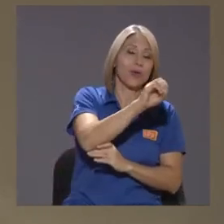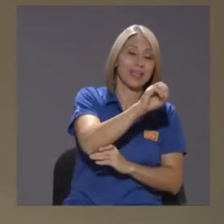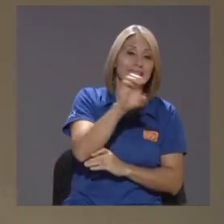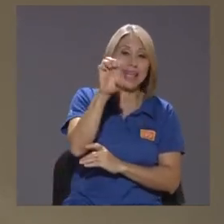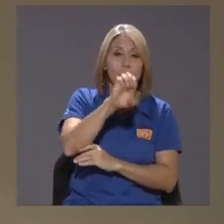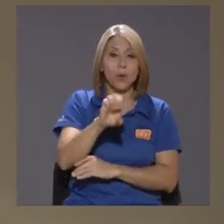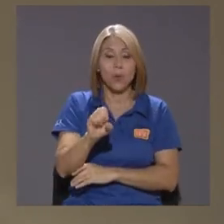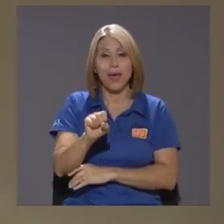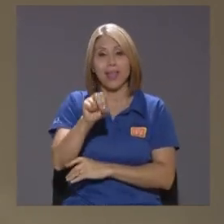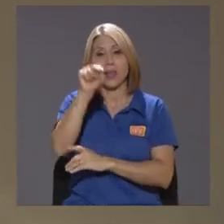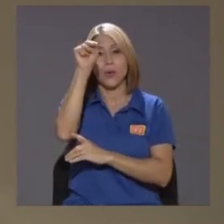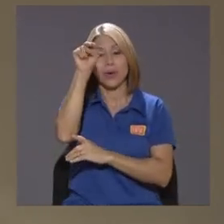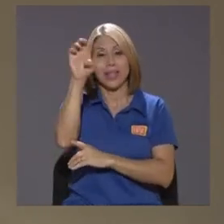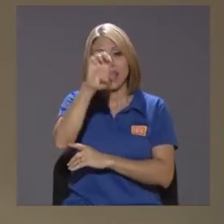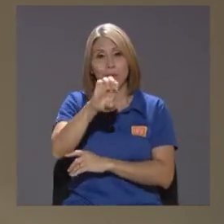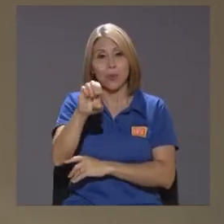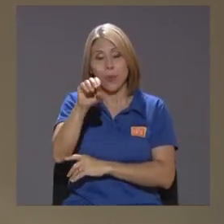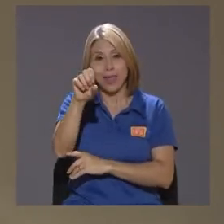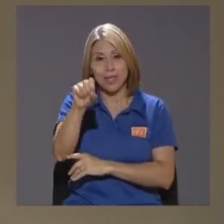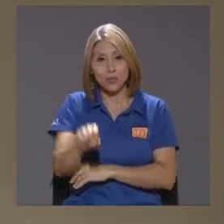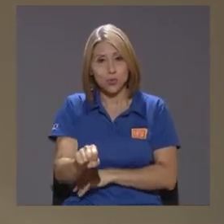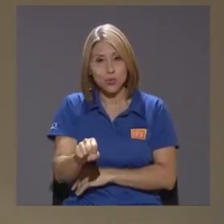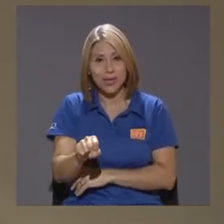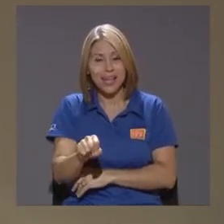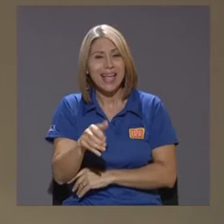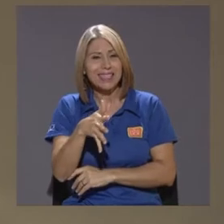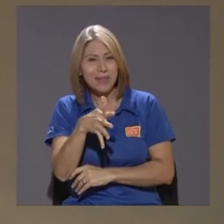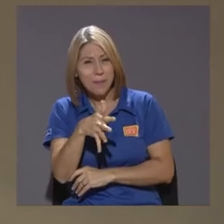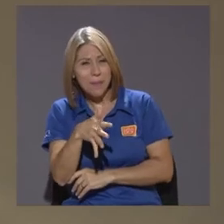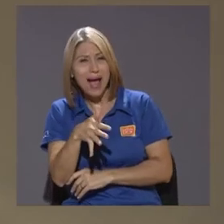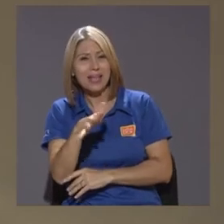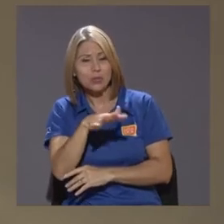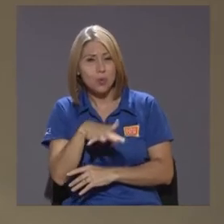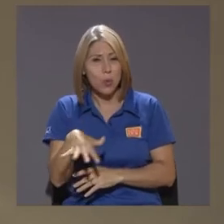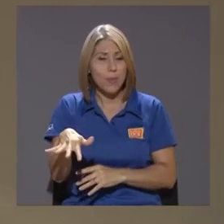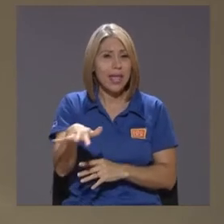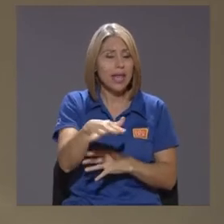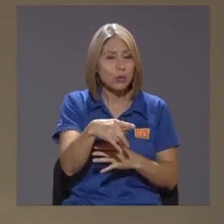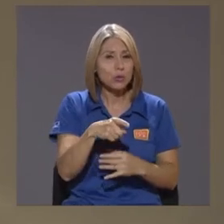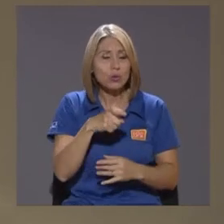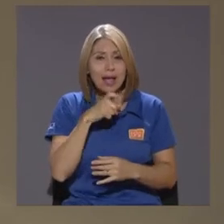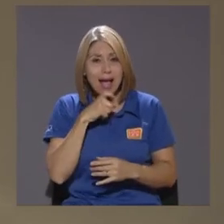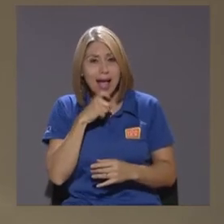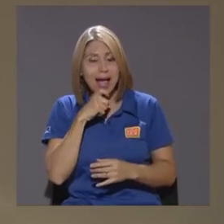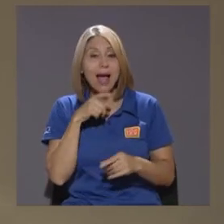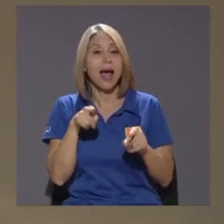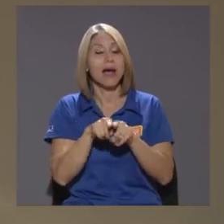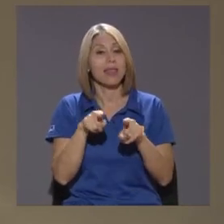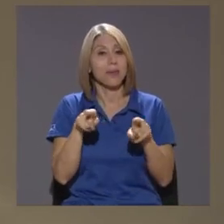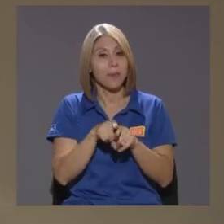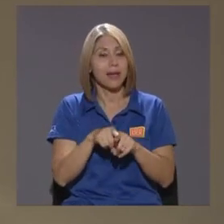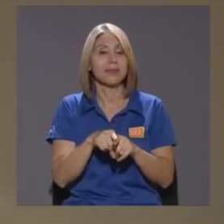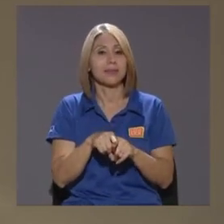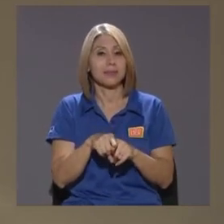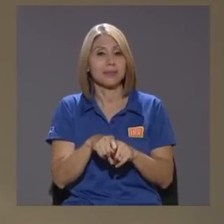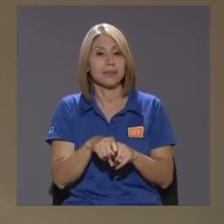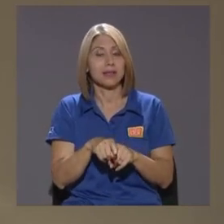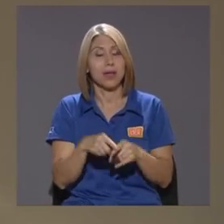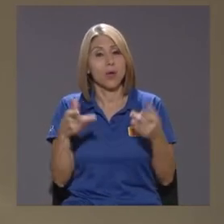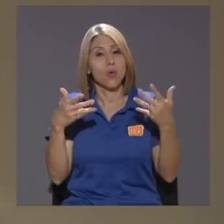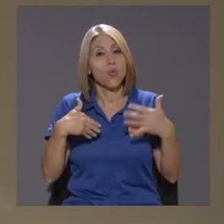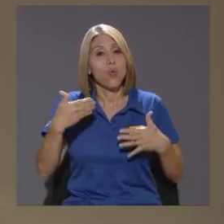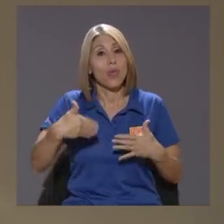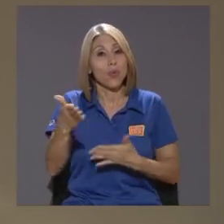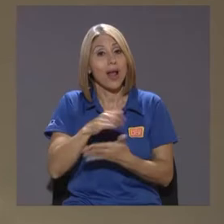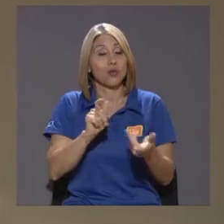Norte Es más o menos Capquiano De manera que Además Una vez Que se Cambia